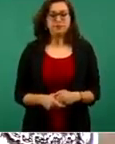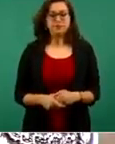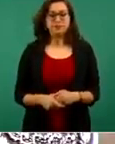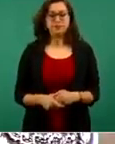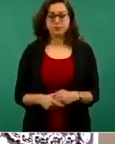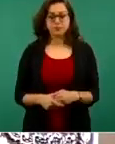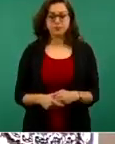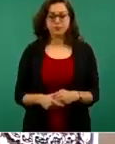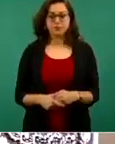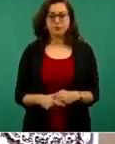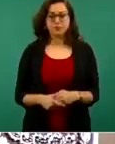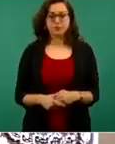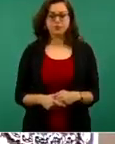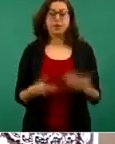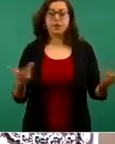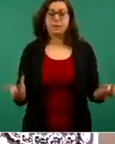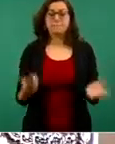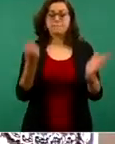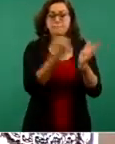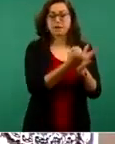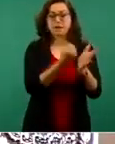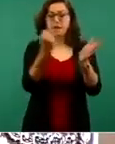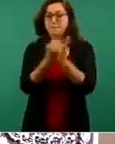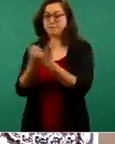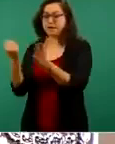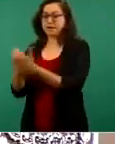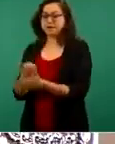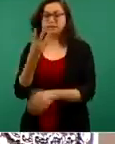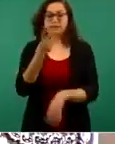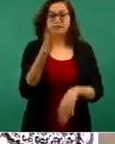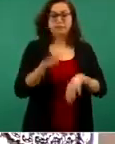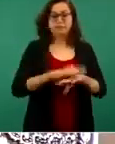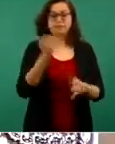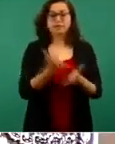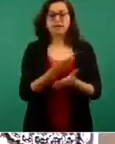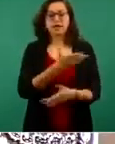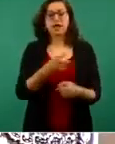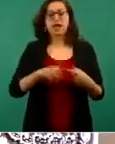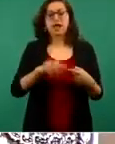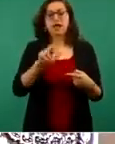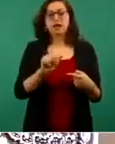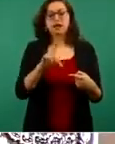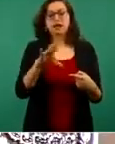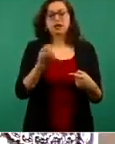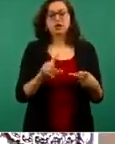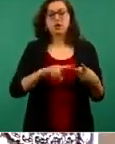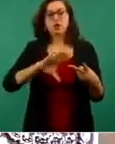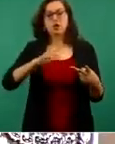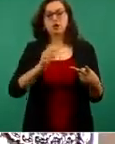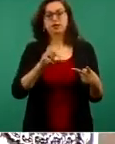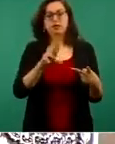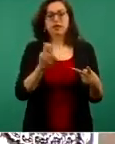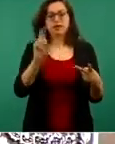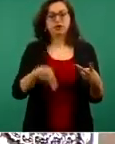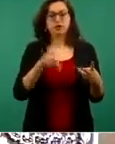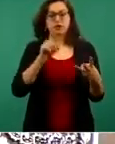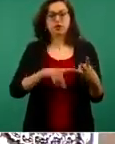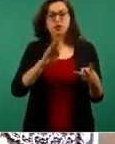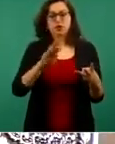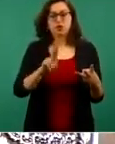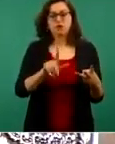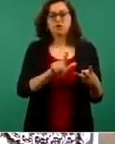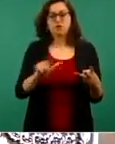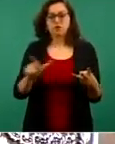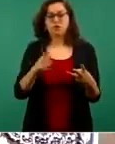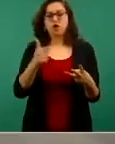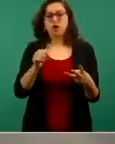el promedio de combustible más caro es Redco, Chevron y Full Gas, mientras que las tres más económicas es